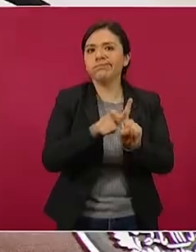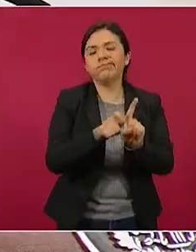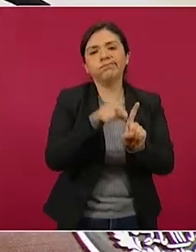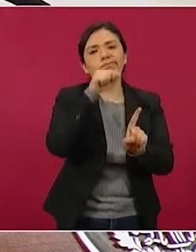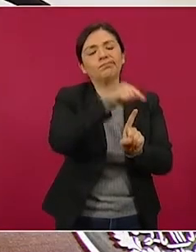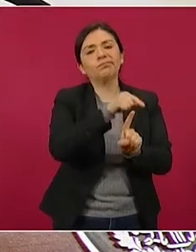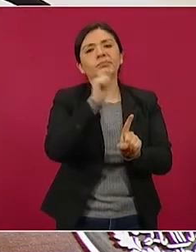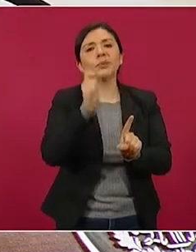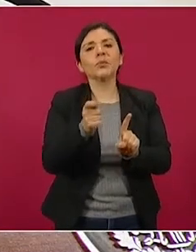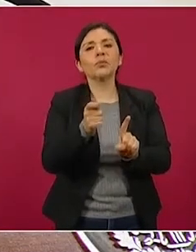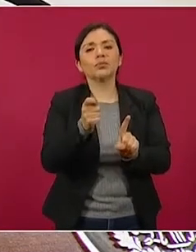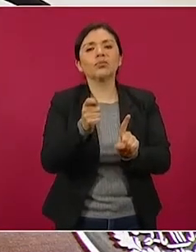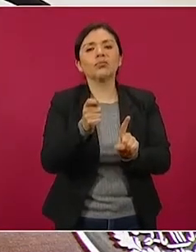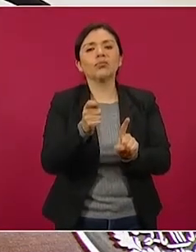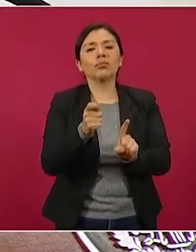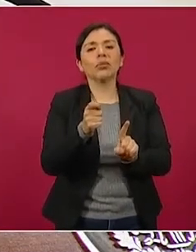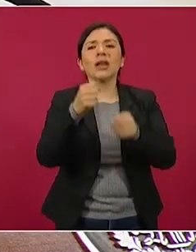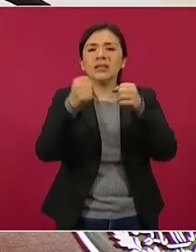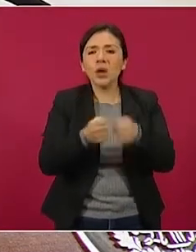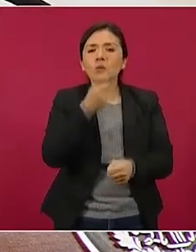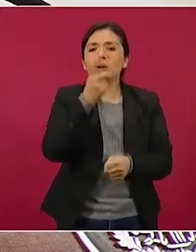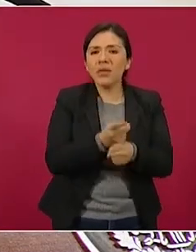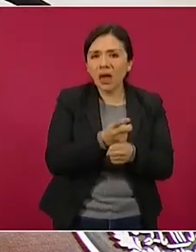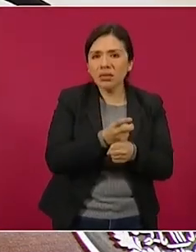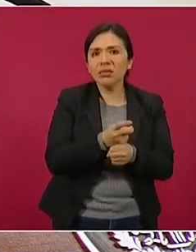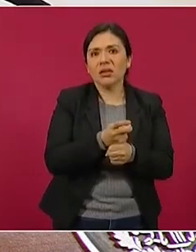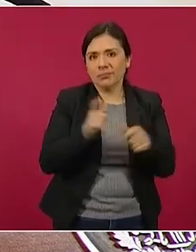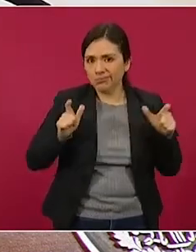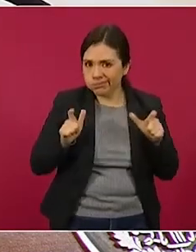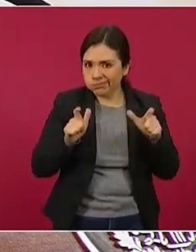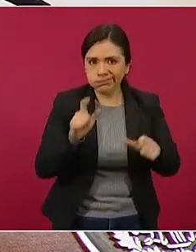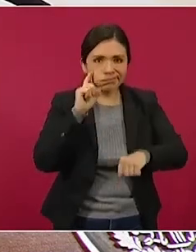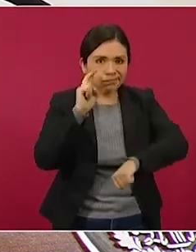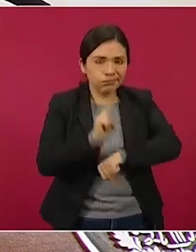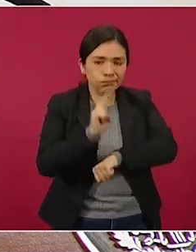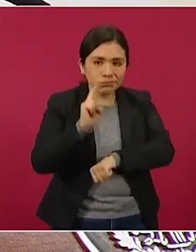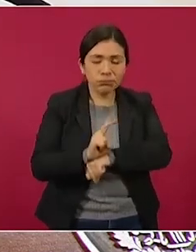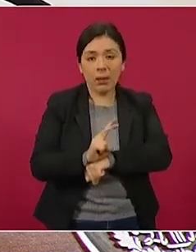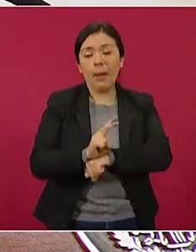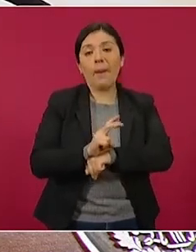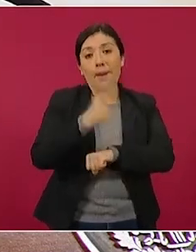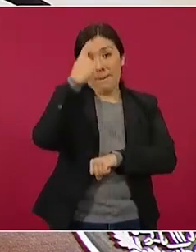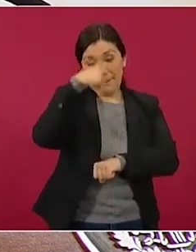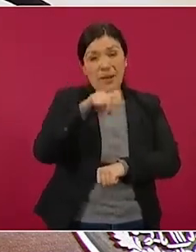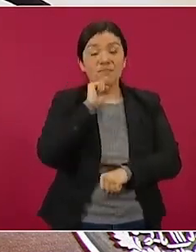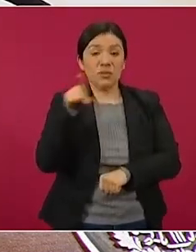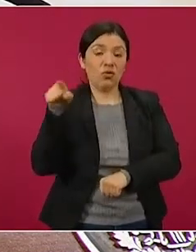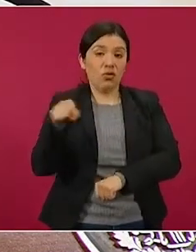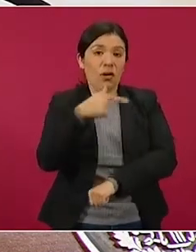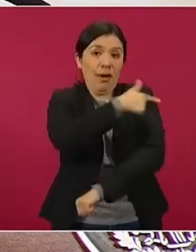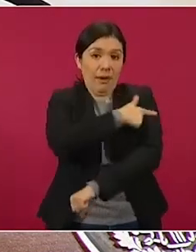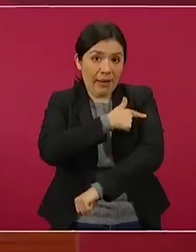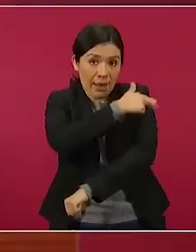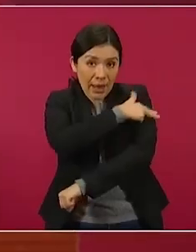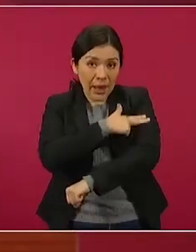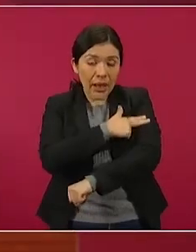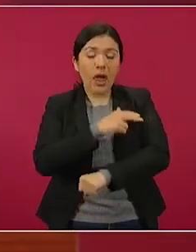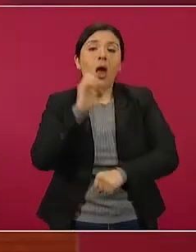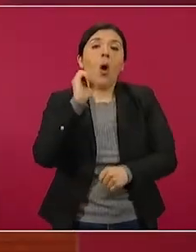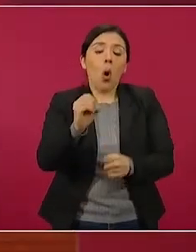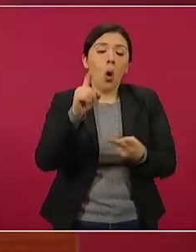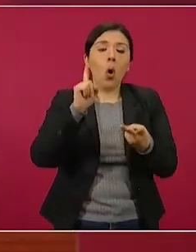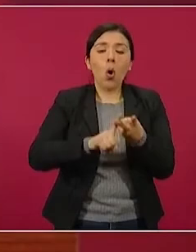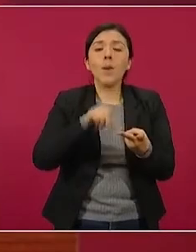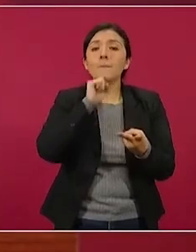la seguridad, tanto de la Guardia Nacional como en este